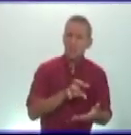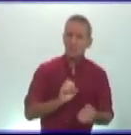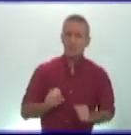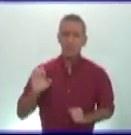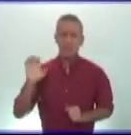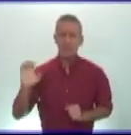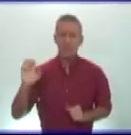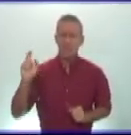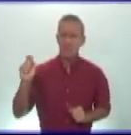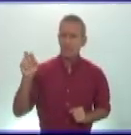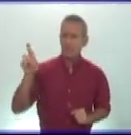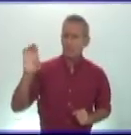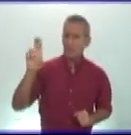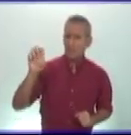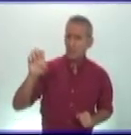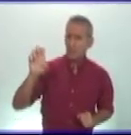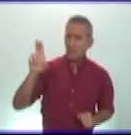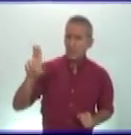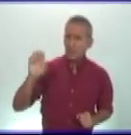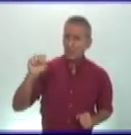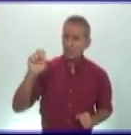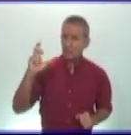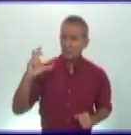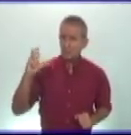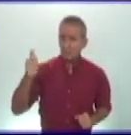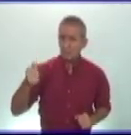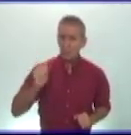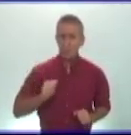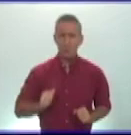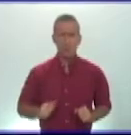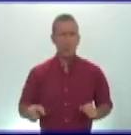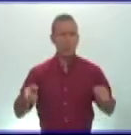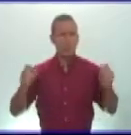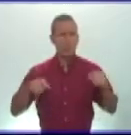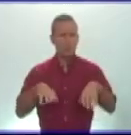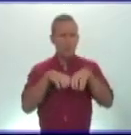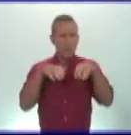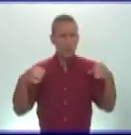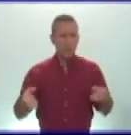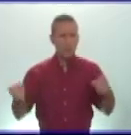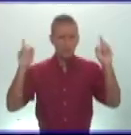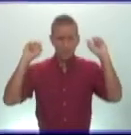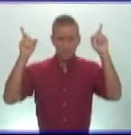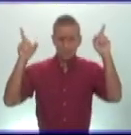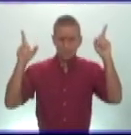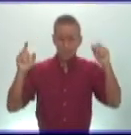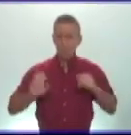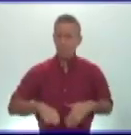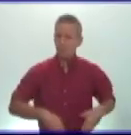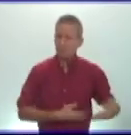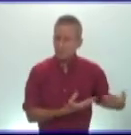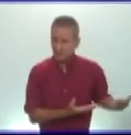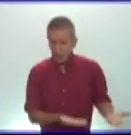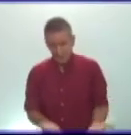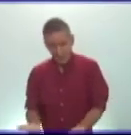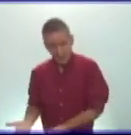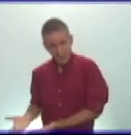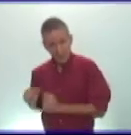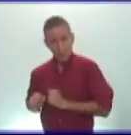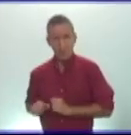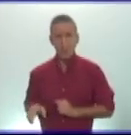surge el nuevo estado romano y un sistema político que dio paso a la república durante este periodo